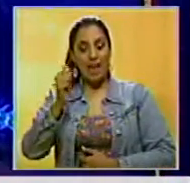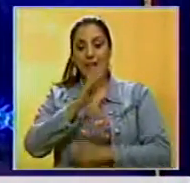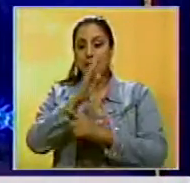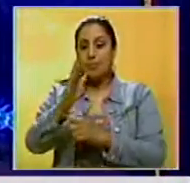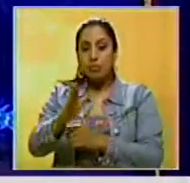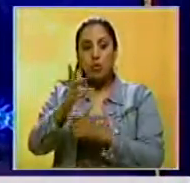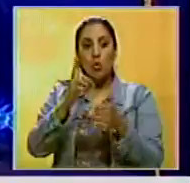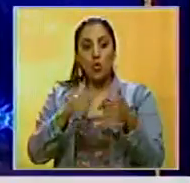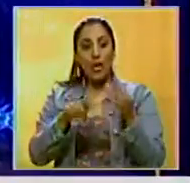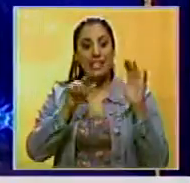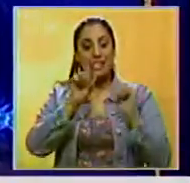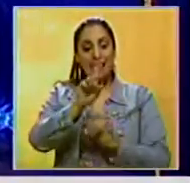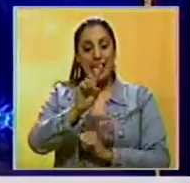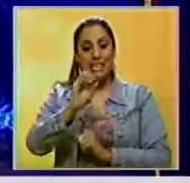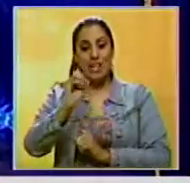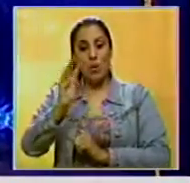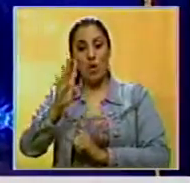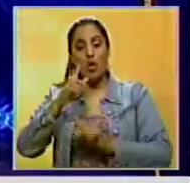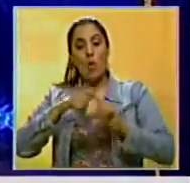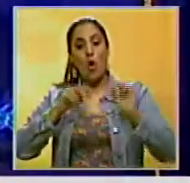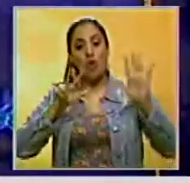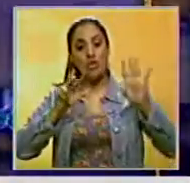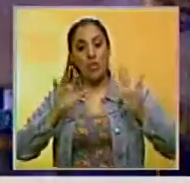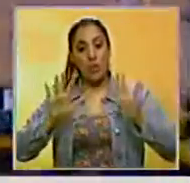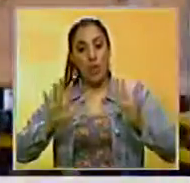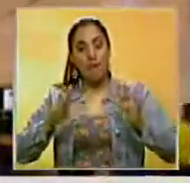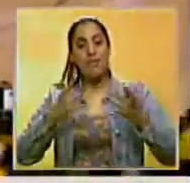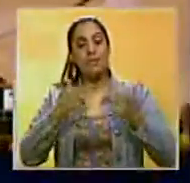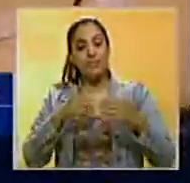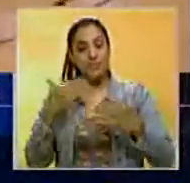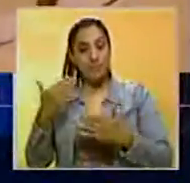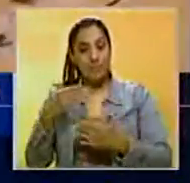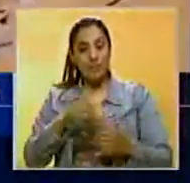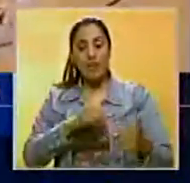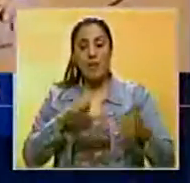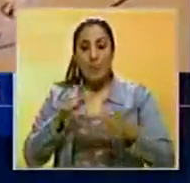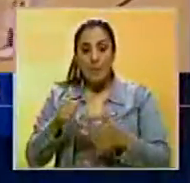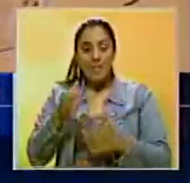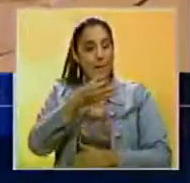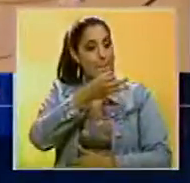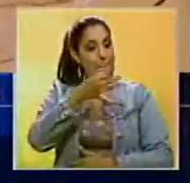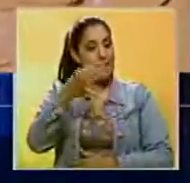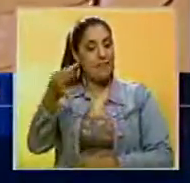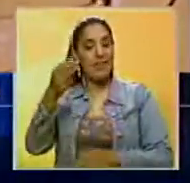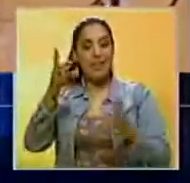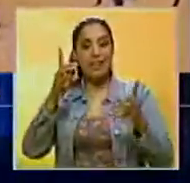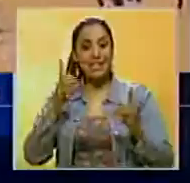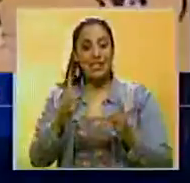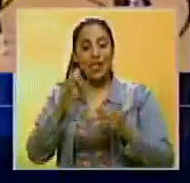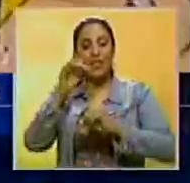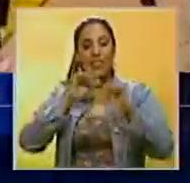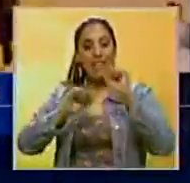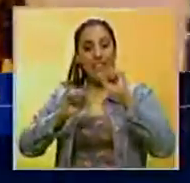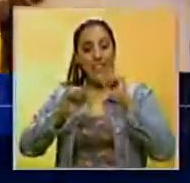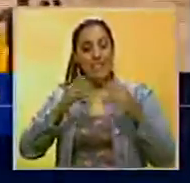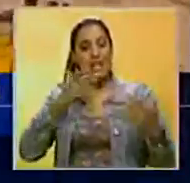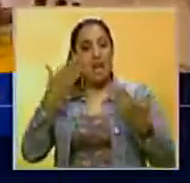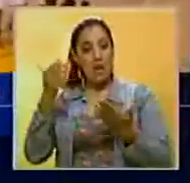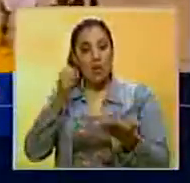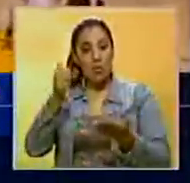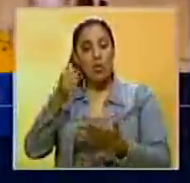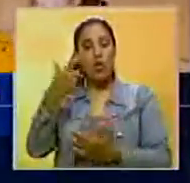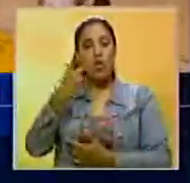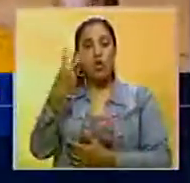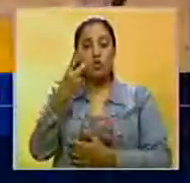Cavaliers de Cleveland, 104 por 89. Los Warriors iniciaron con éxito la serie decisiva en la que defienden el título. Raymond